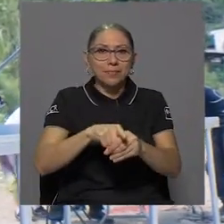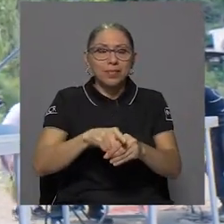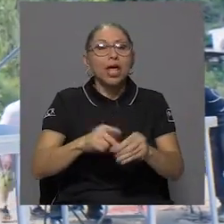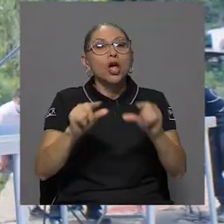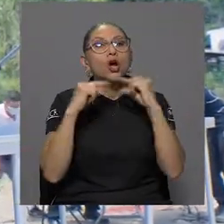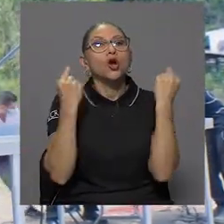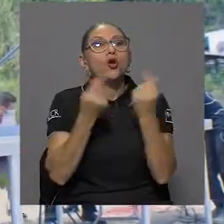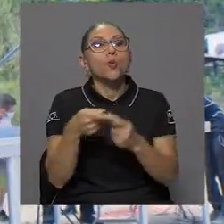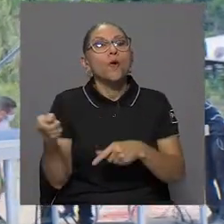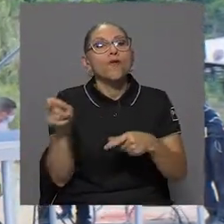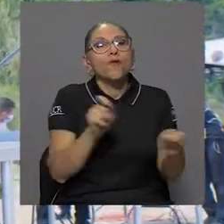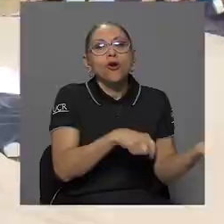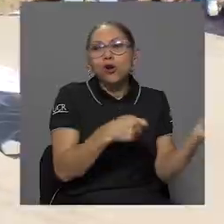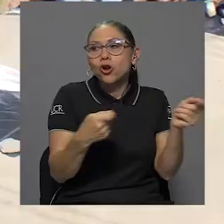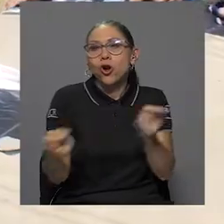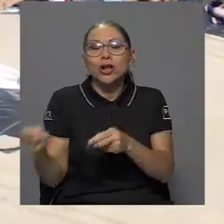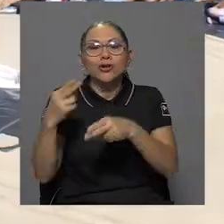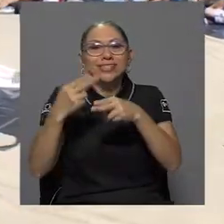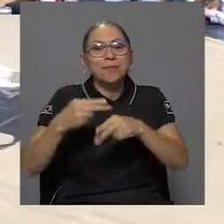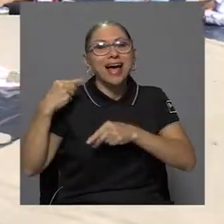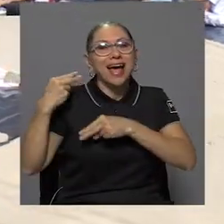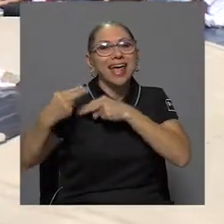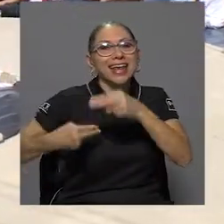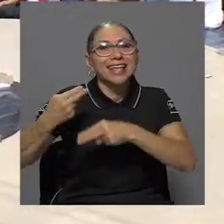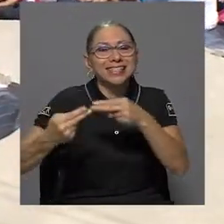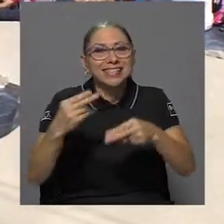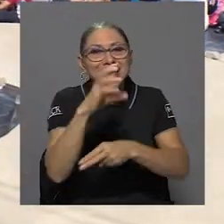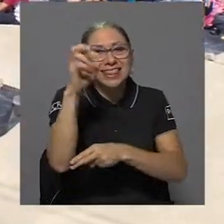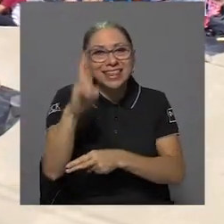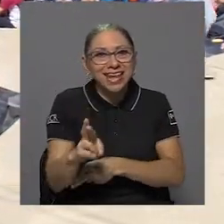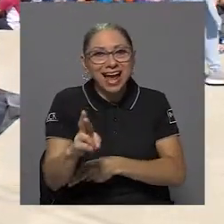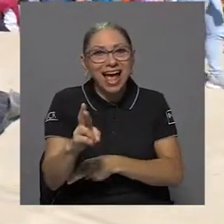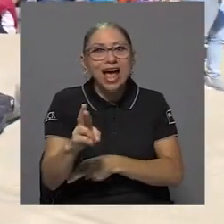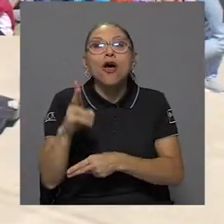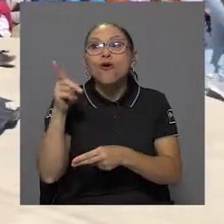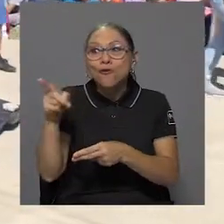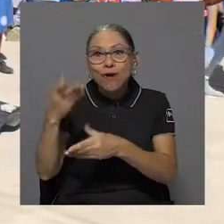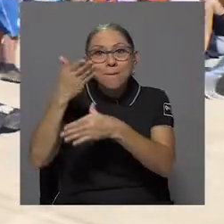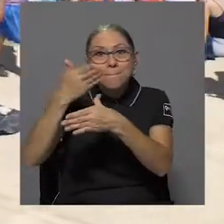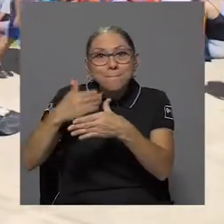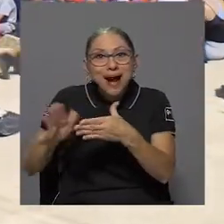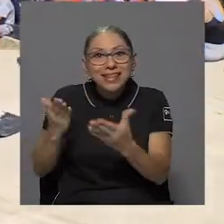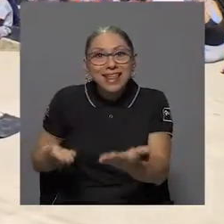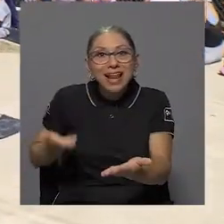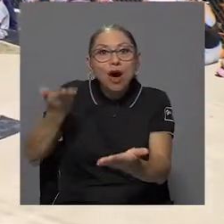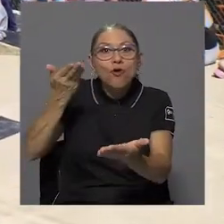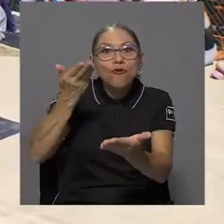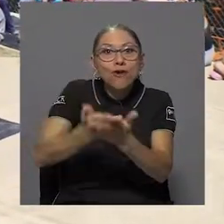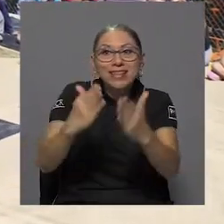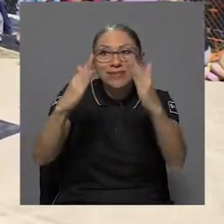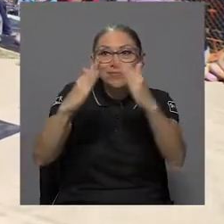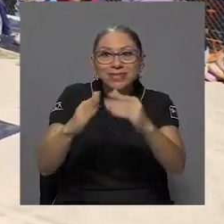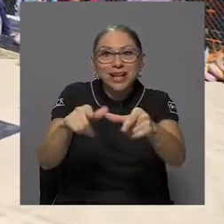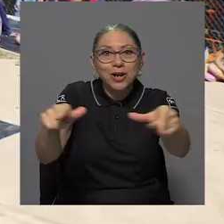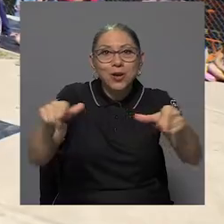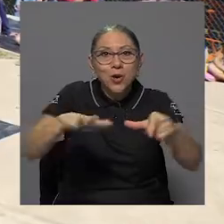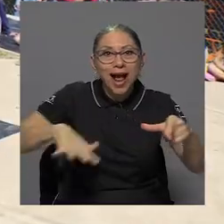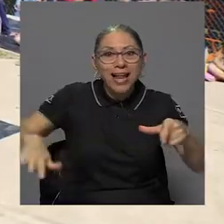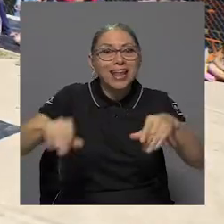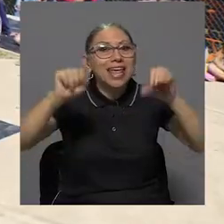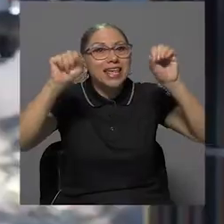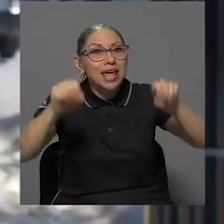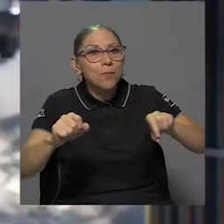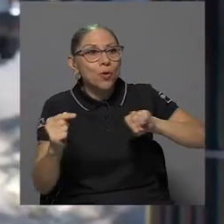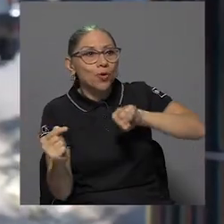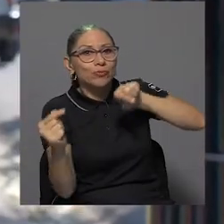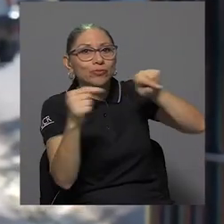folclórico Herencia Tica fue parte de esa oferta local que tuvo la oportunidad de pisar el escenario del Bus de las Artes.